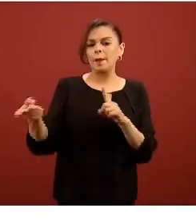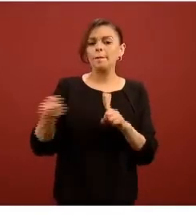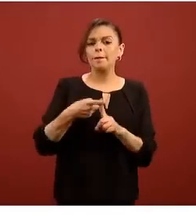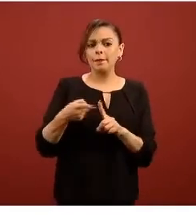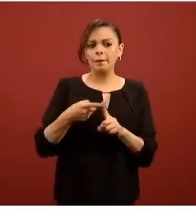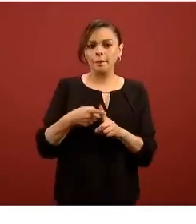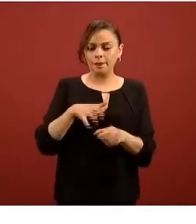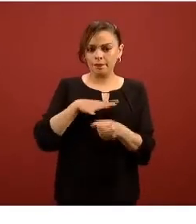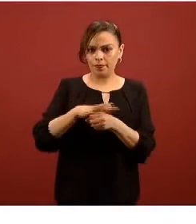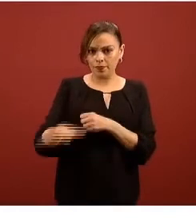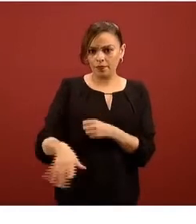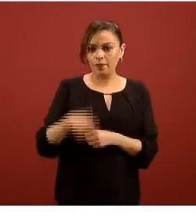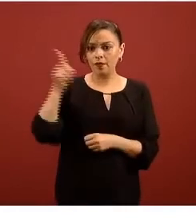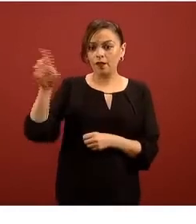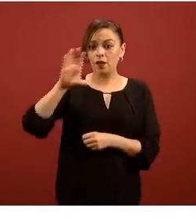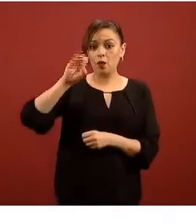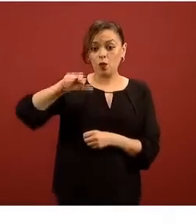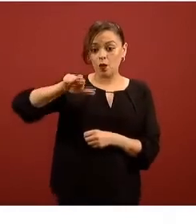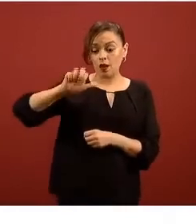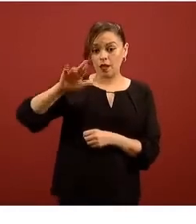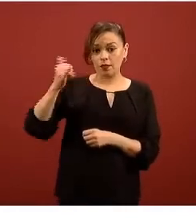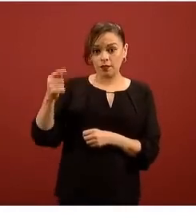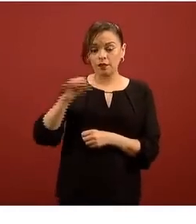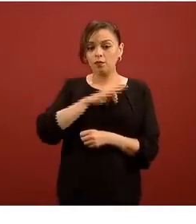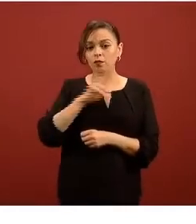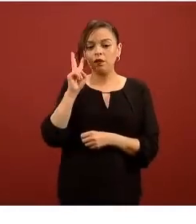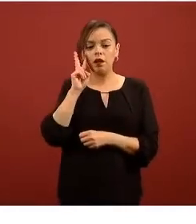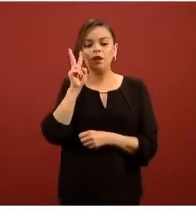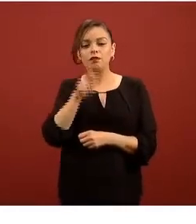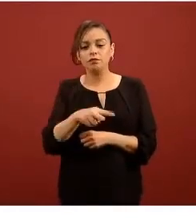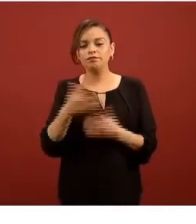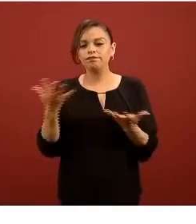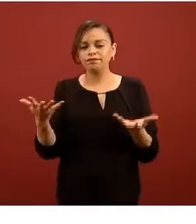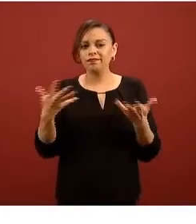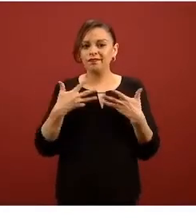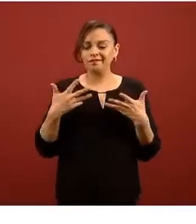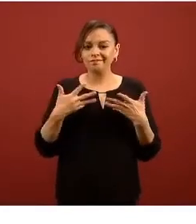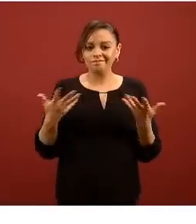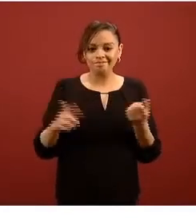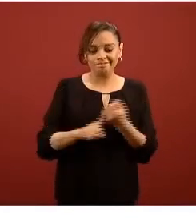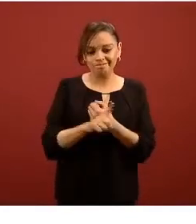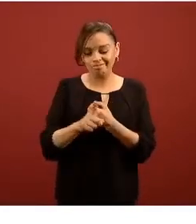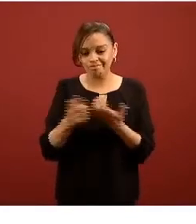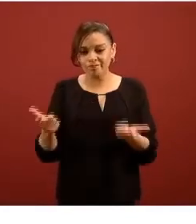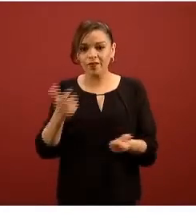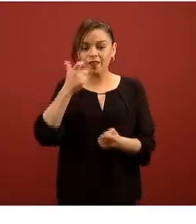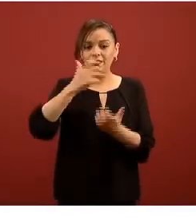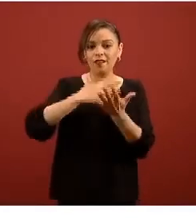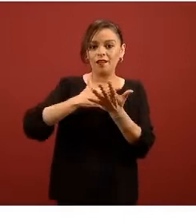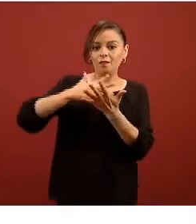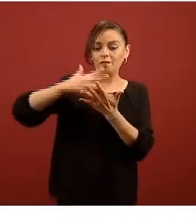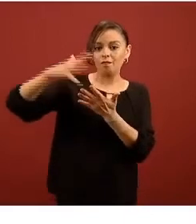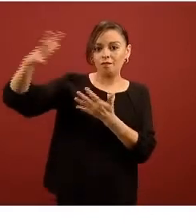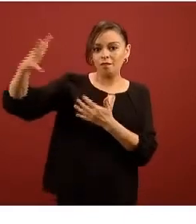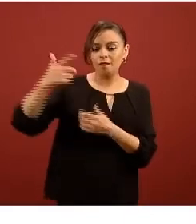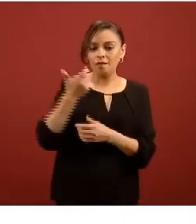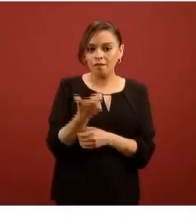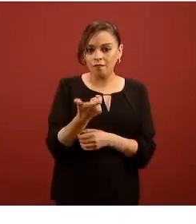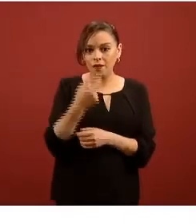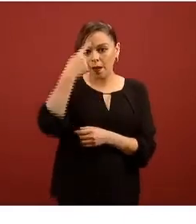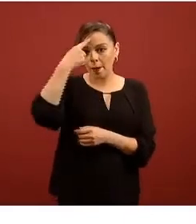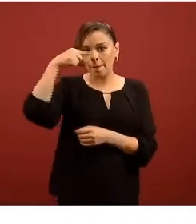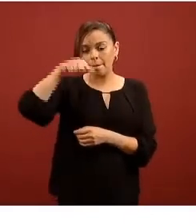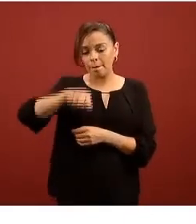llegamos al CONACYT nos encontramos esta paradoja había aumentado el gasto en ciencia y tecnología en el último